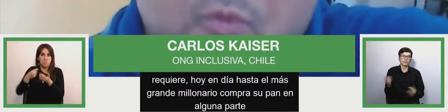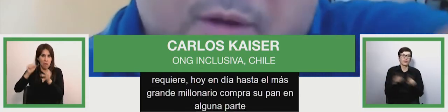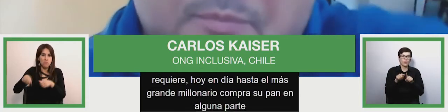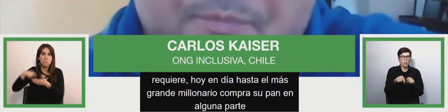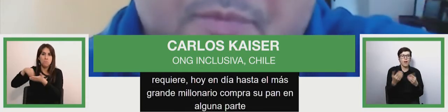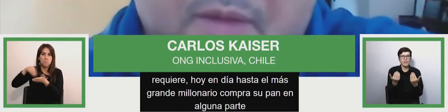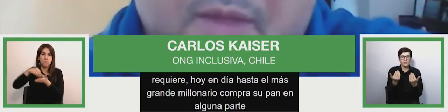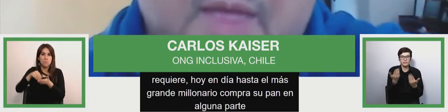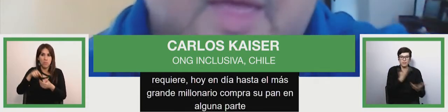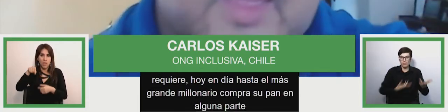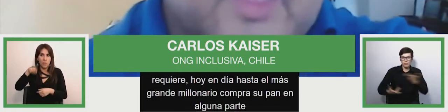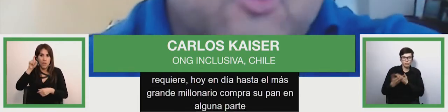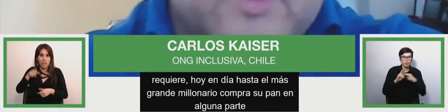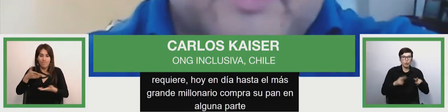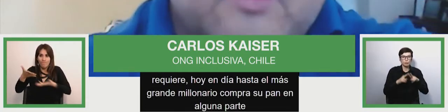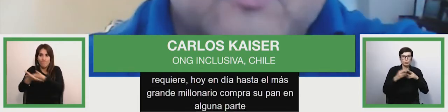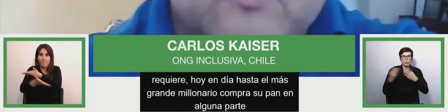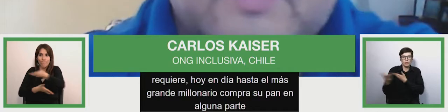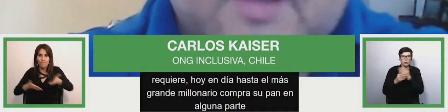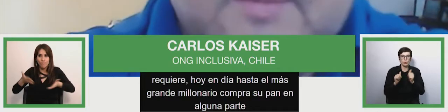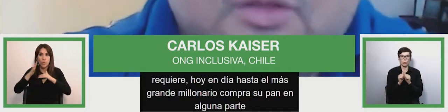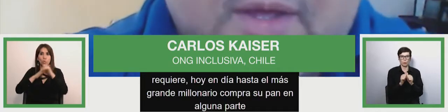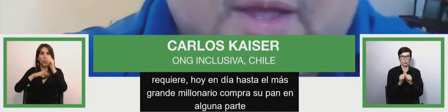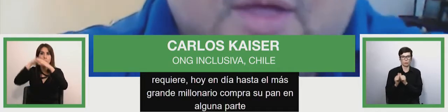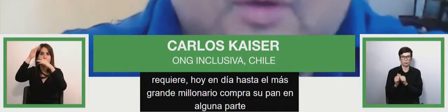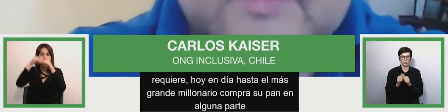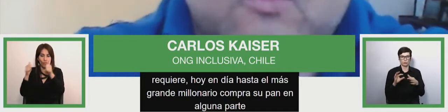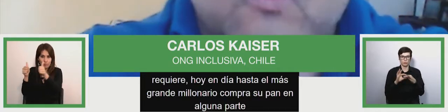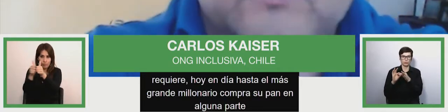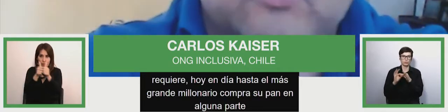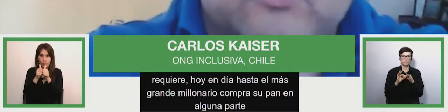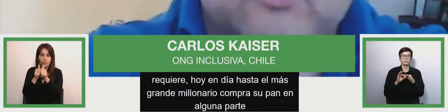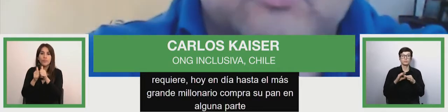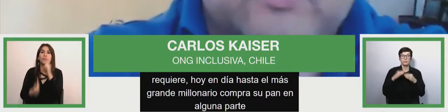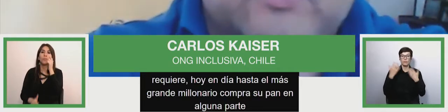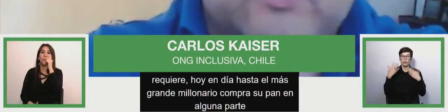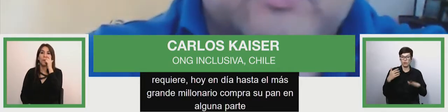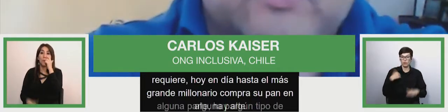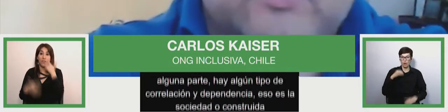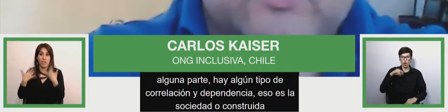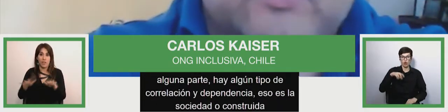-construir ONG inclusiva habiendo llegado a esas conclusiones